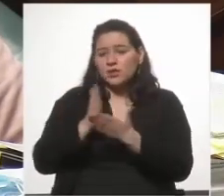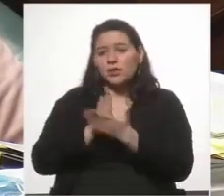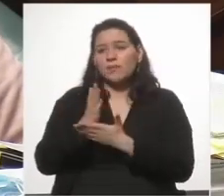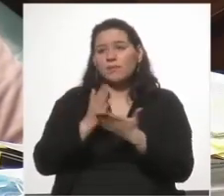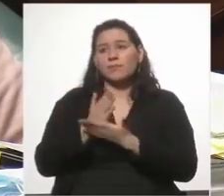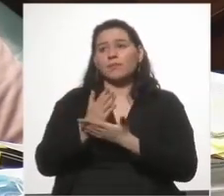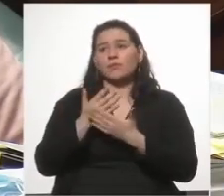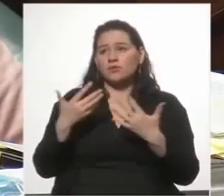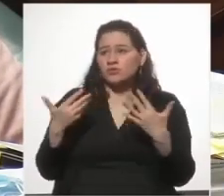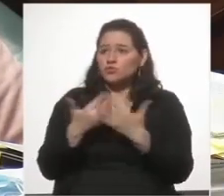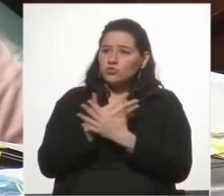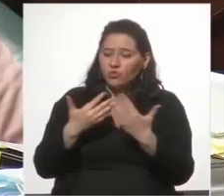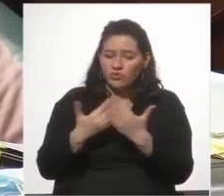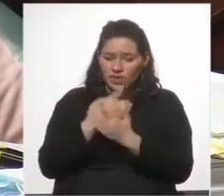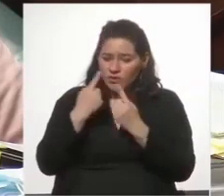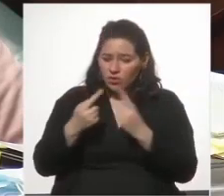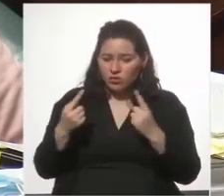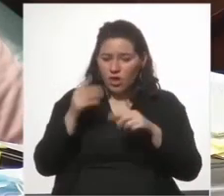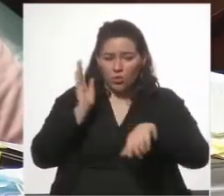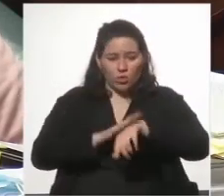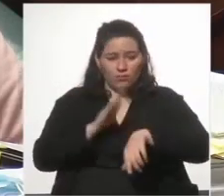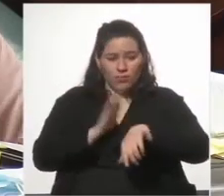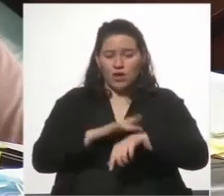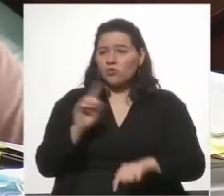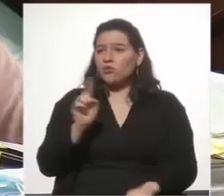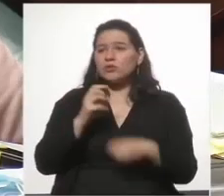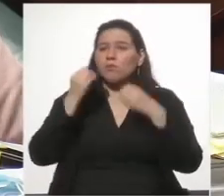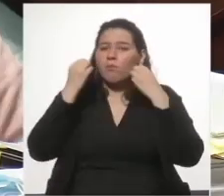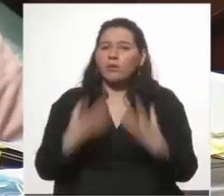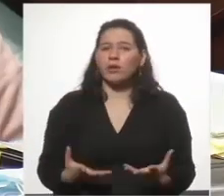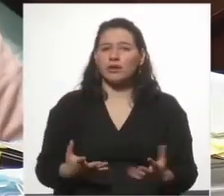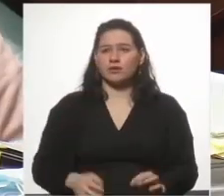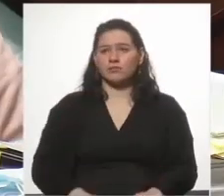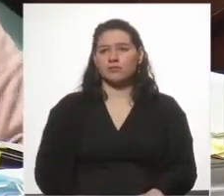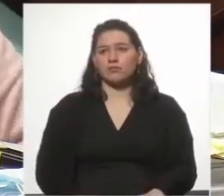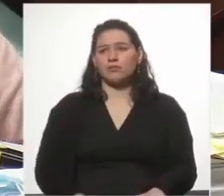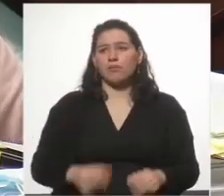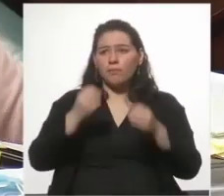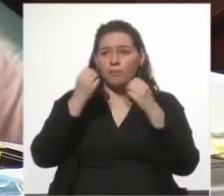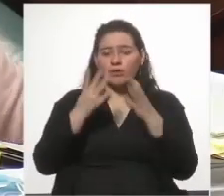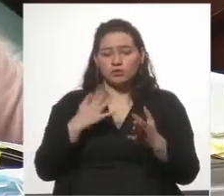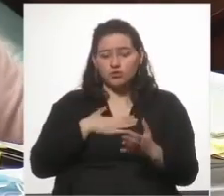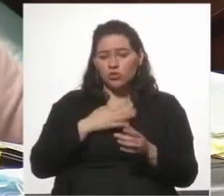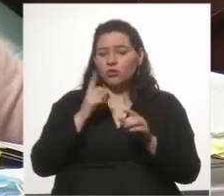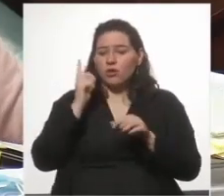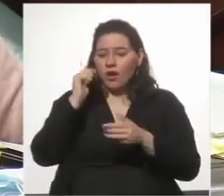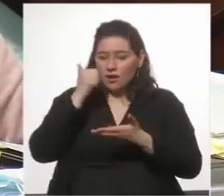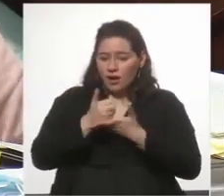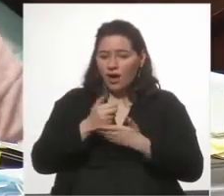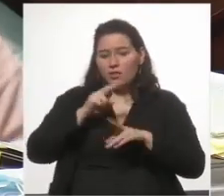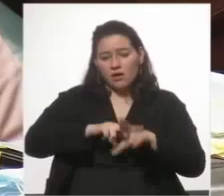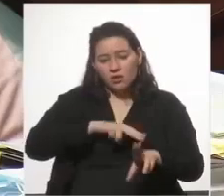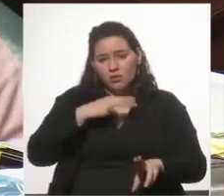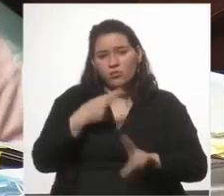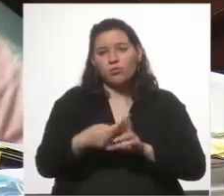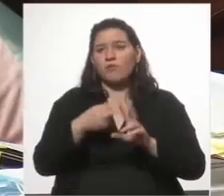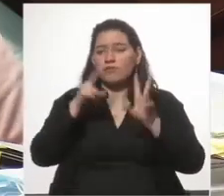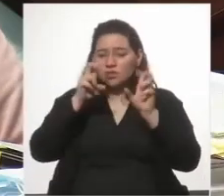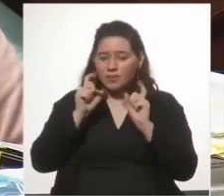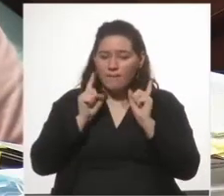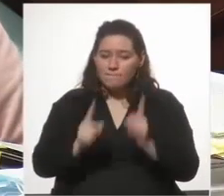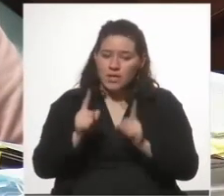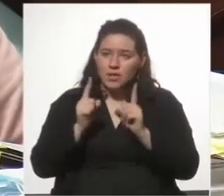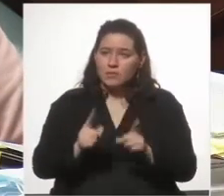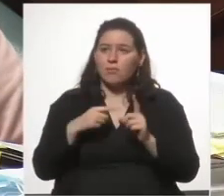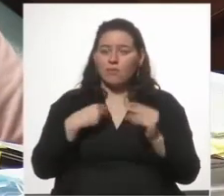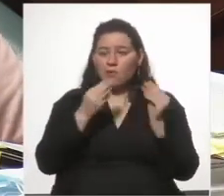precios de cosas que no somos culpables? ¿Por qué? ¿Por qué yo tengo que estar acá otra vez con estas cosas y